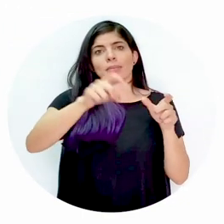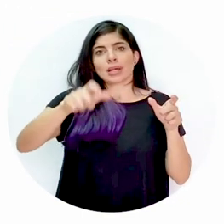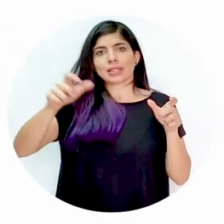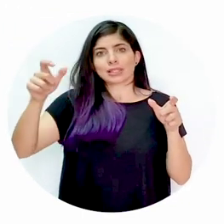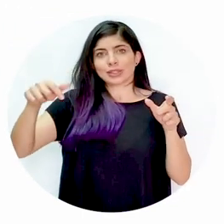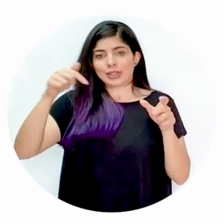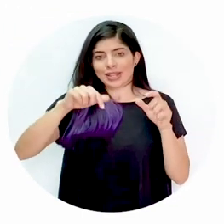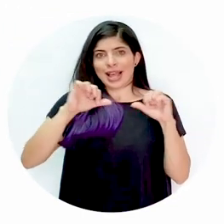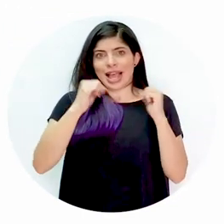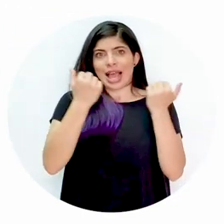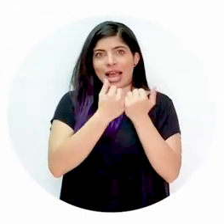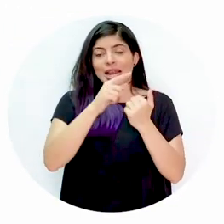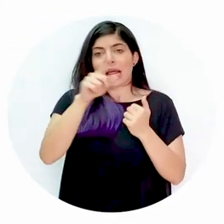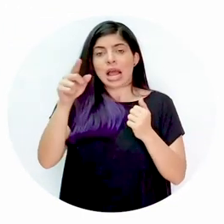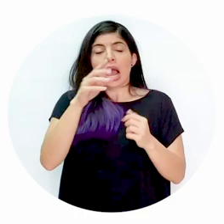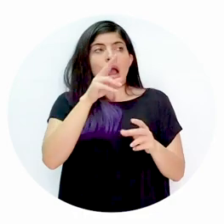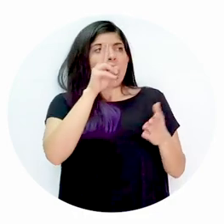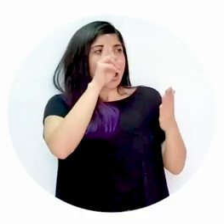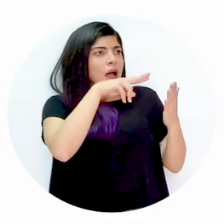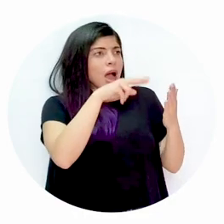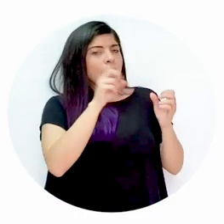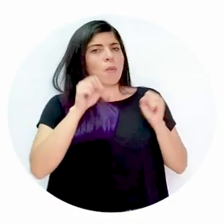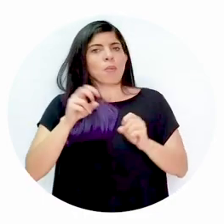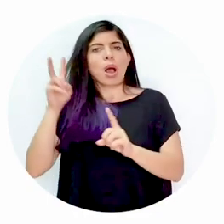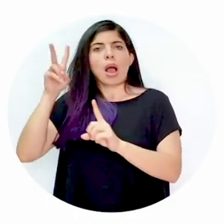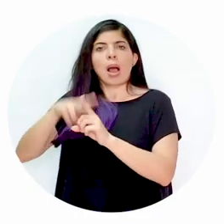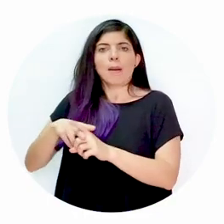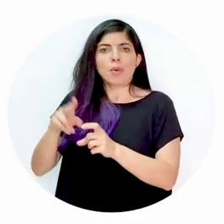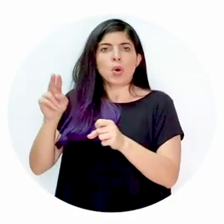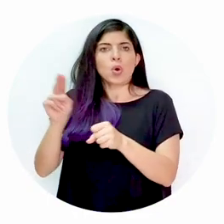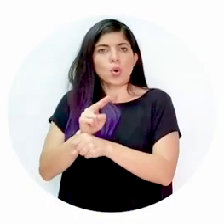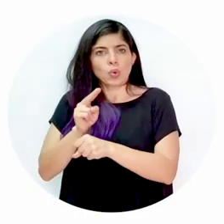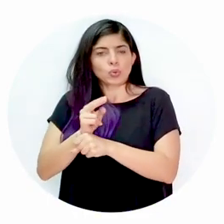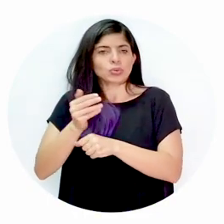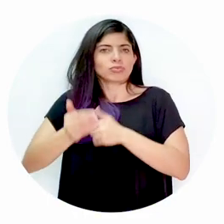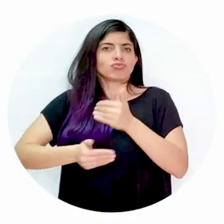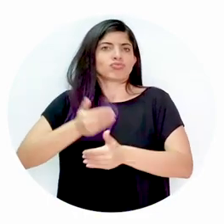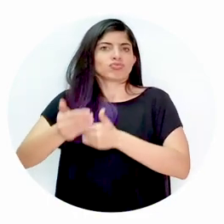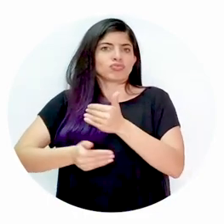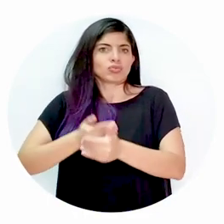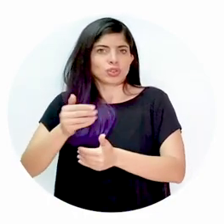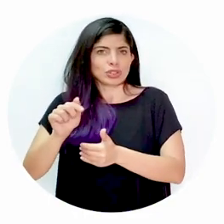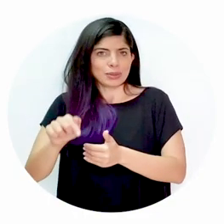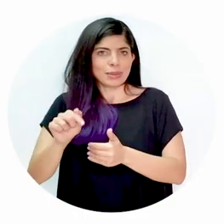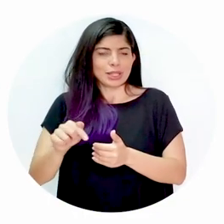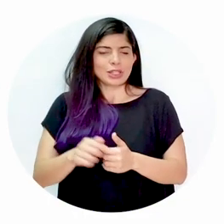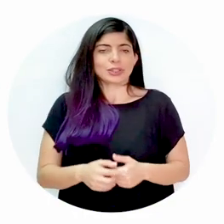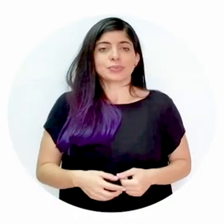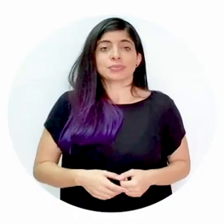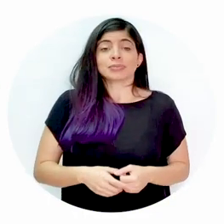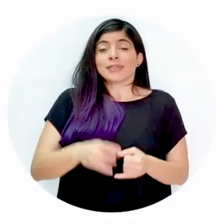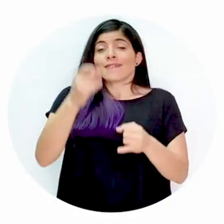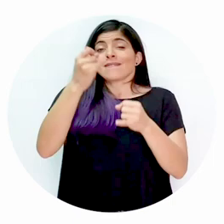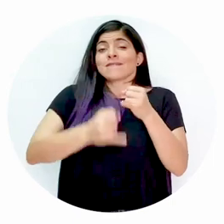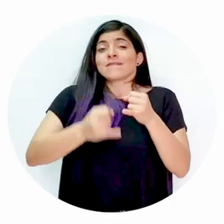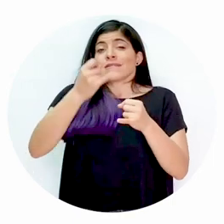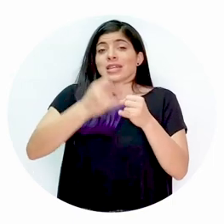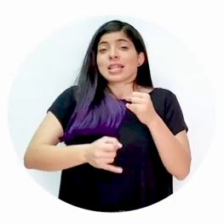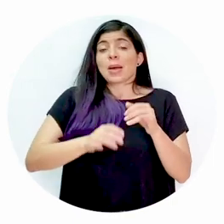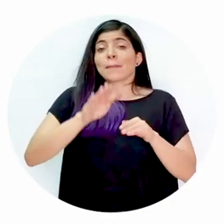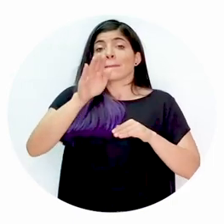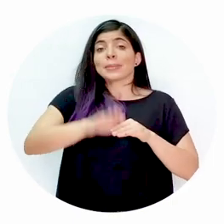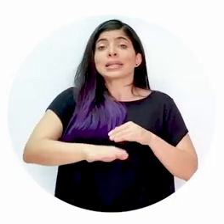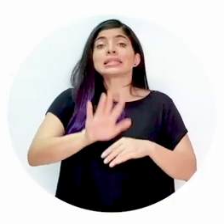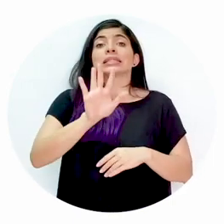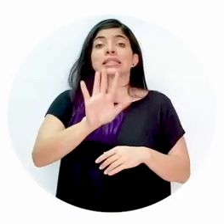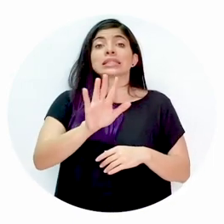los actores del sector para su uso y aplicación en los procedimientos correspondientes. Y finalmente,